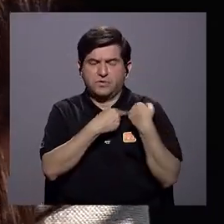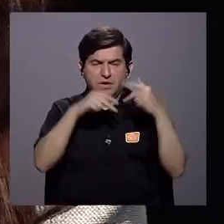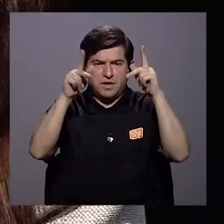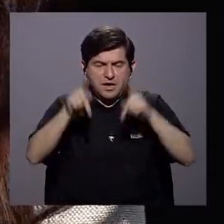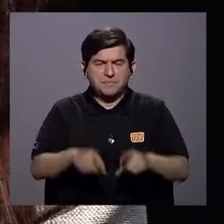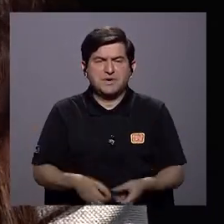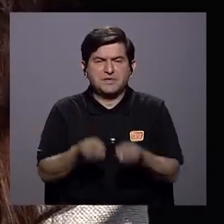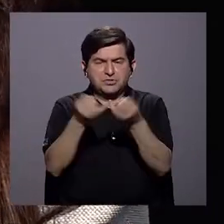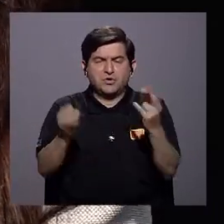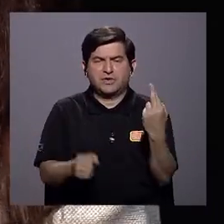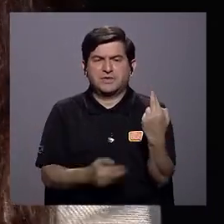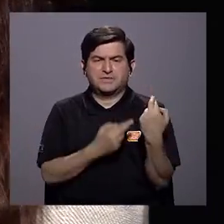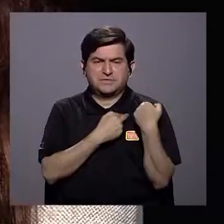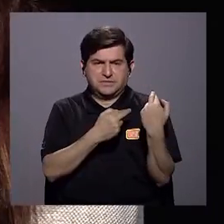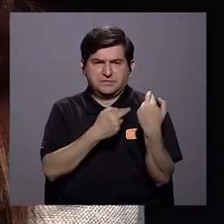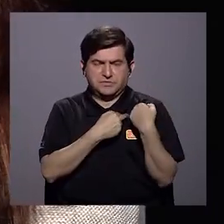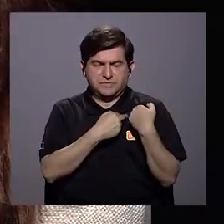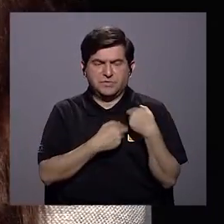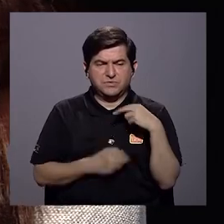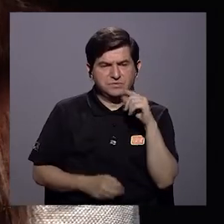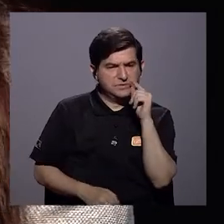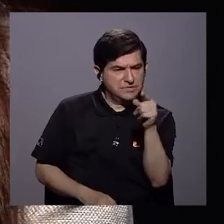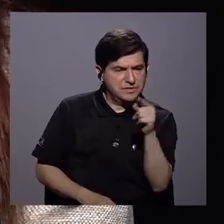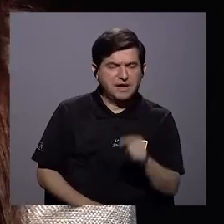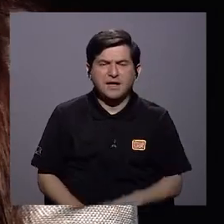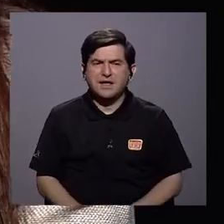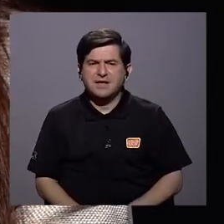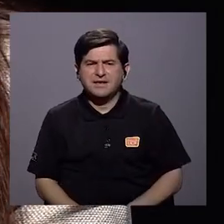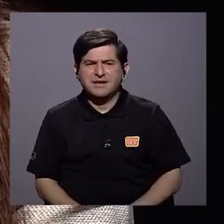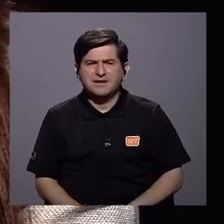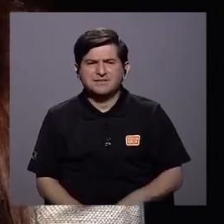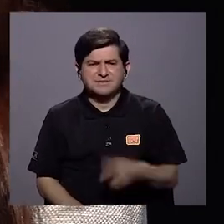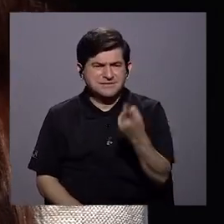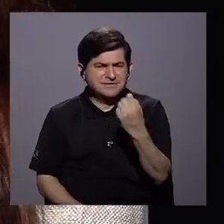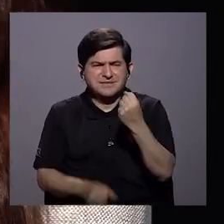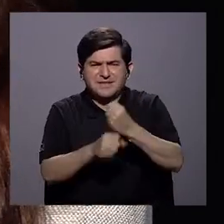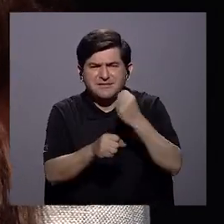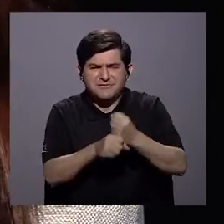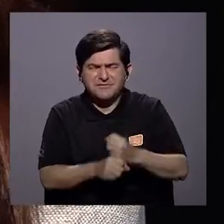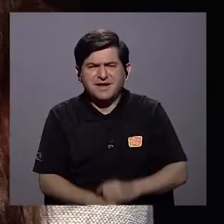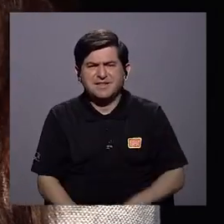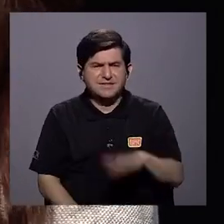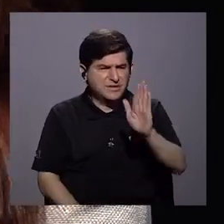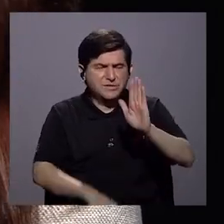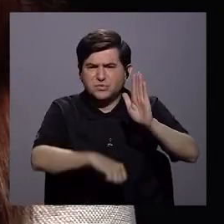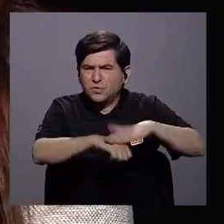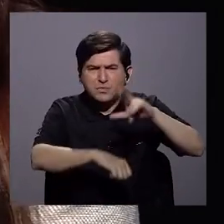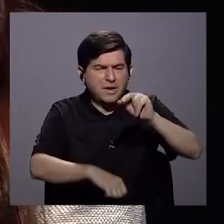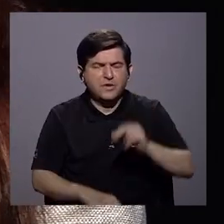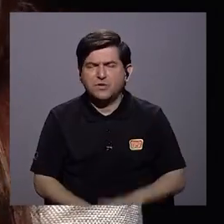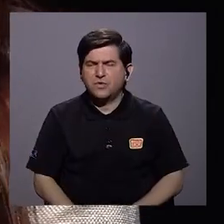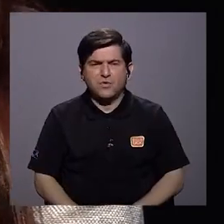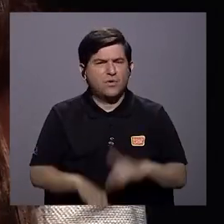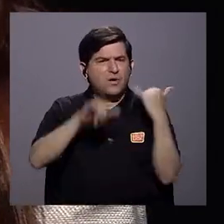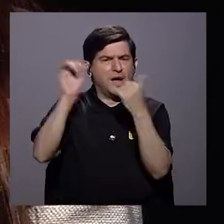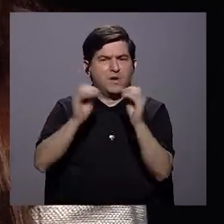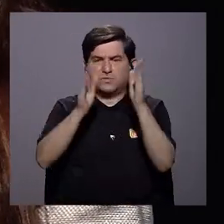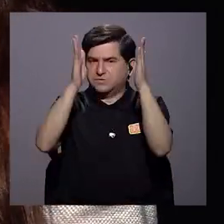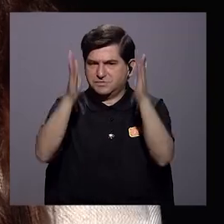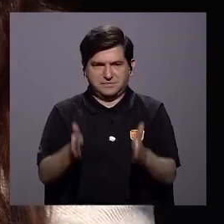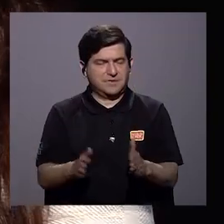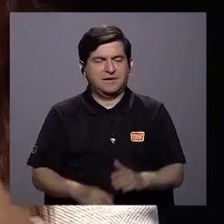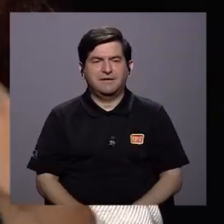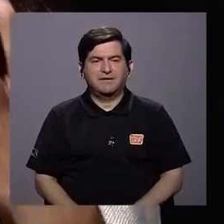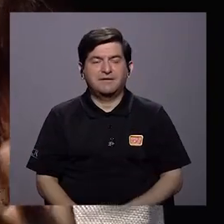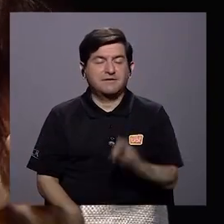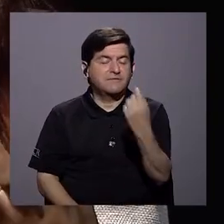condición de desempleo en este momento. Las personas no son las responsables. En realidad no podemos hablar de acusaciones a nadie en particular.